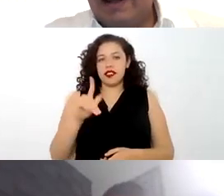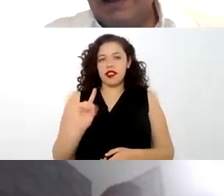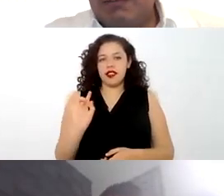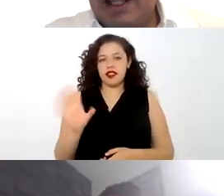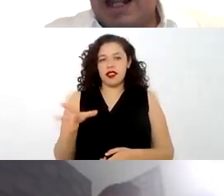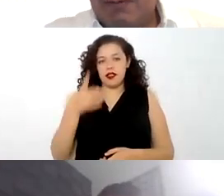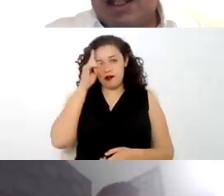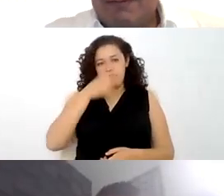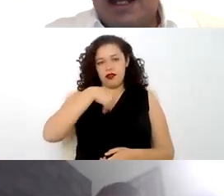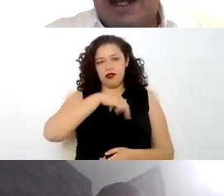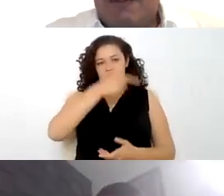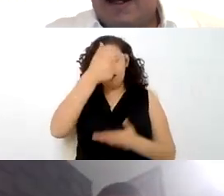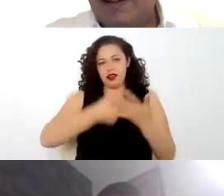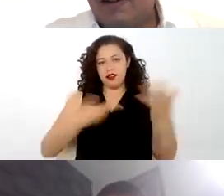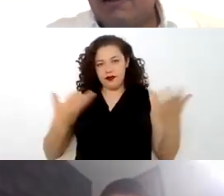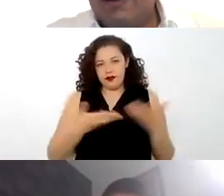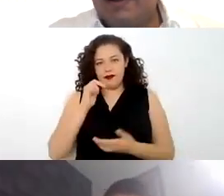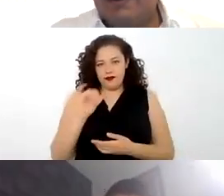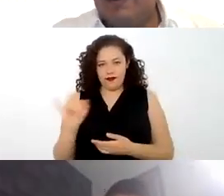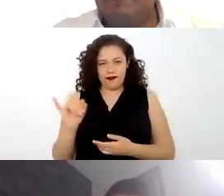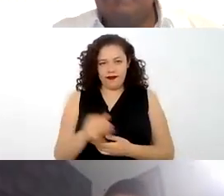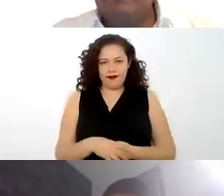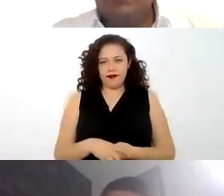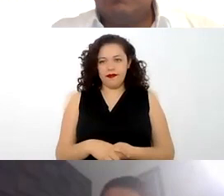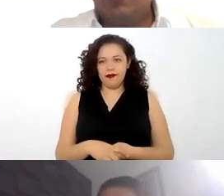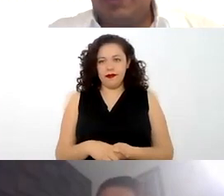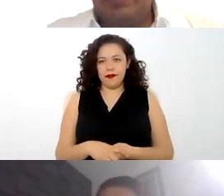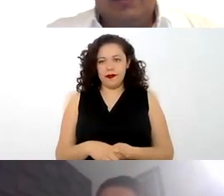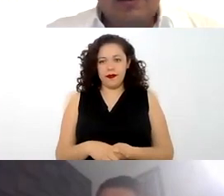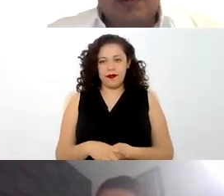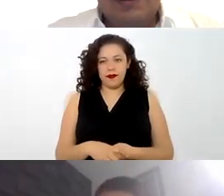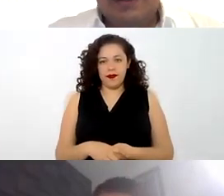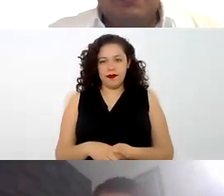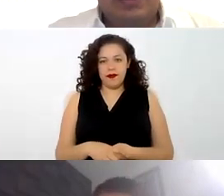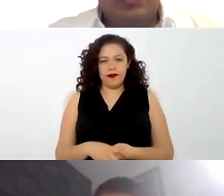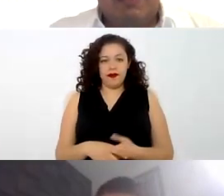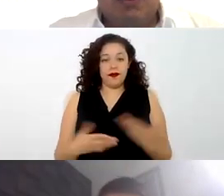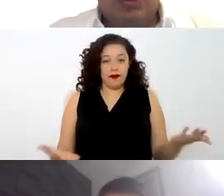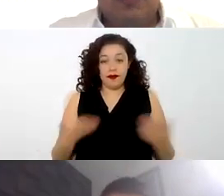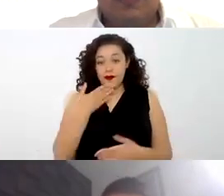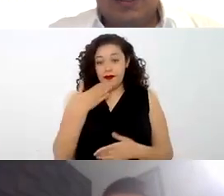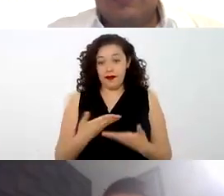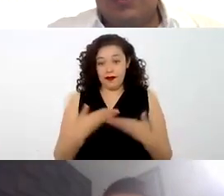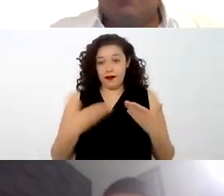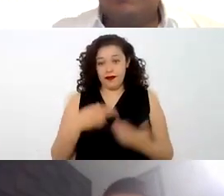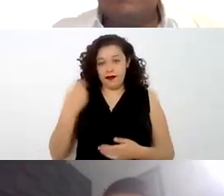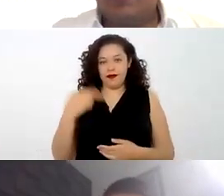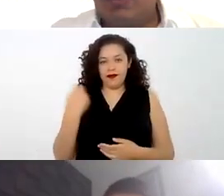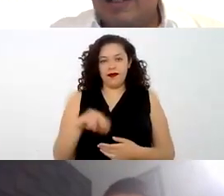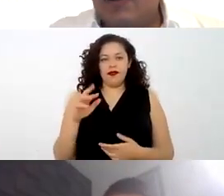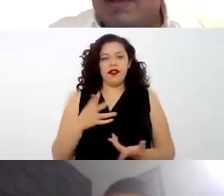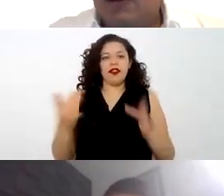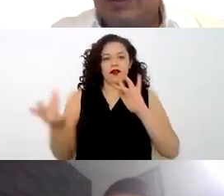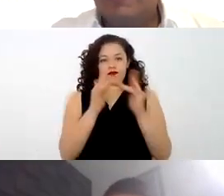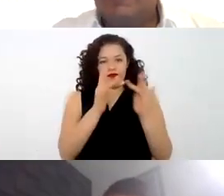ya que de esta manera vamos a llevar a cabo el registro de su asistencia. Muy bien, pues esta actividad lleva por título Relaciones Laborales